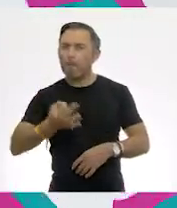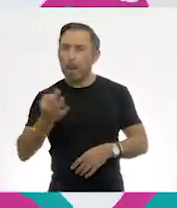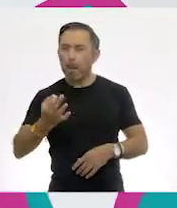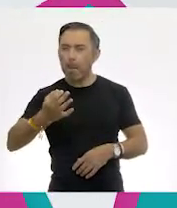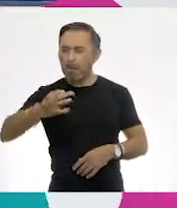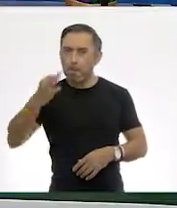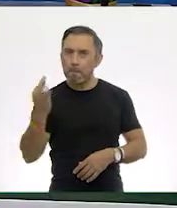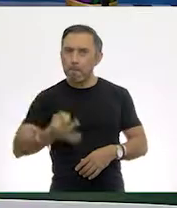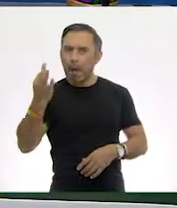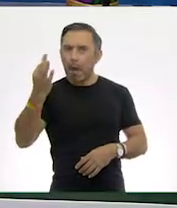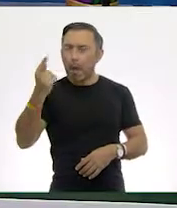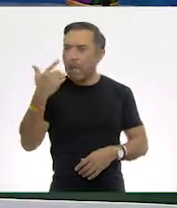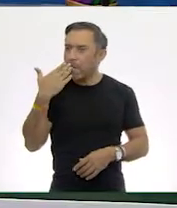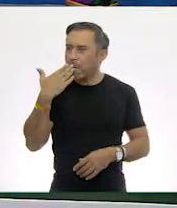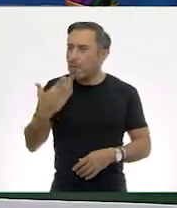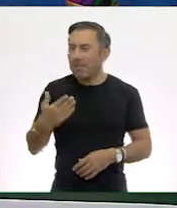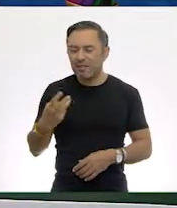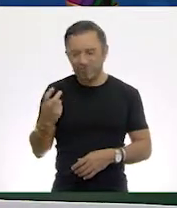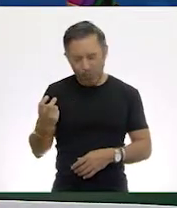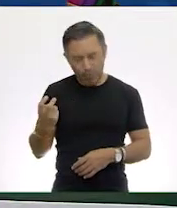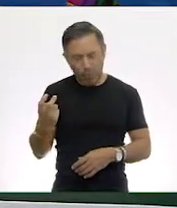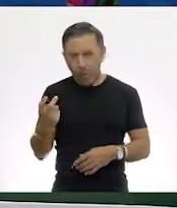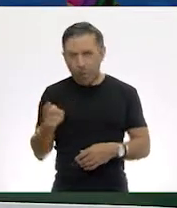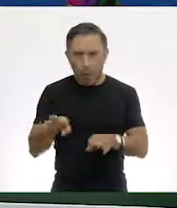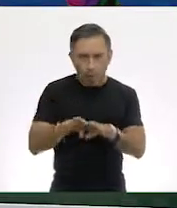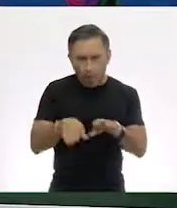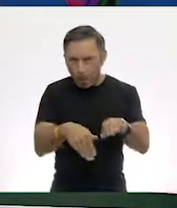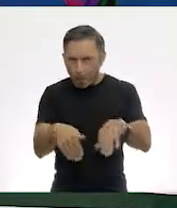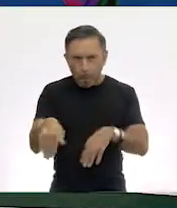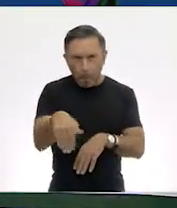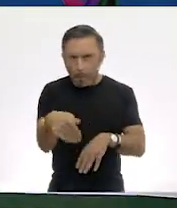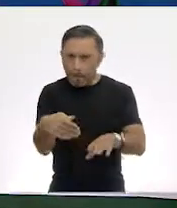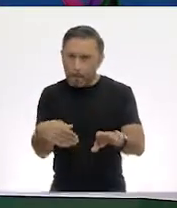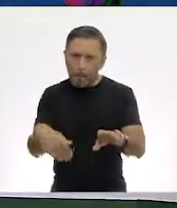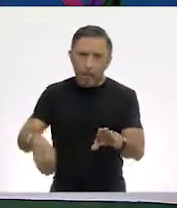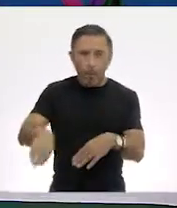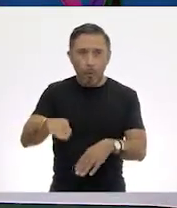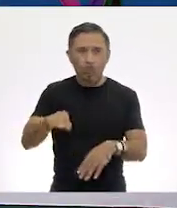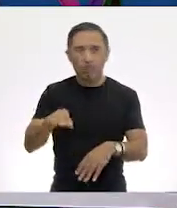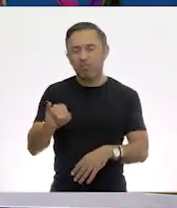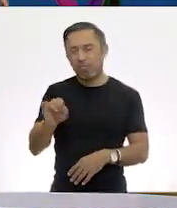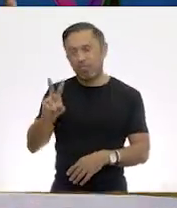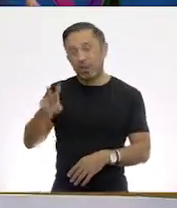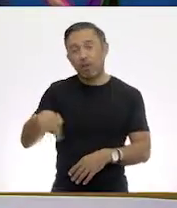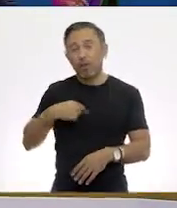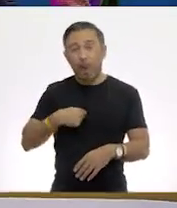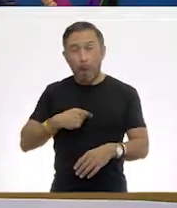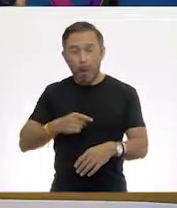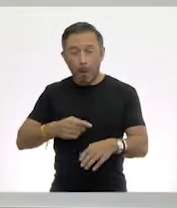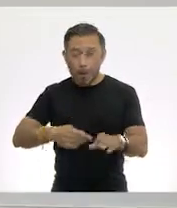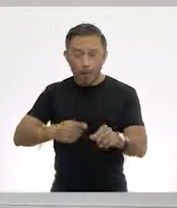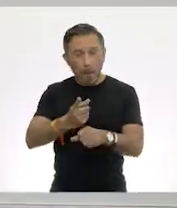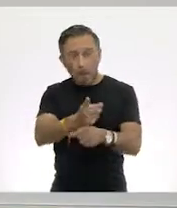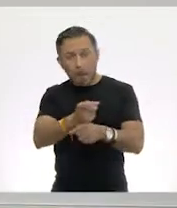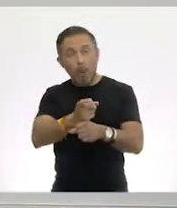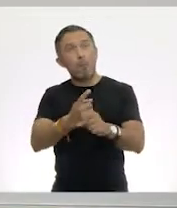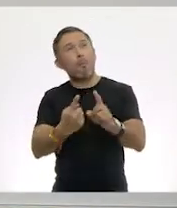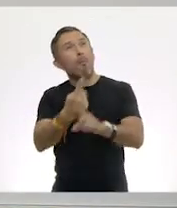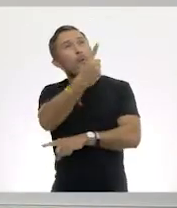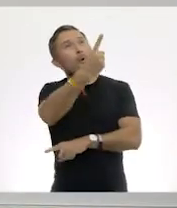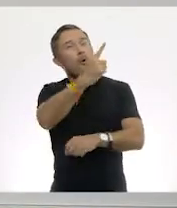es otro golazo. Muy bien metido, ¿eh? Muy lo reconozco. Yo la volé, la volé. Ni me acerqué a la portería.